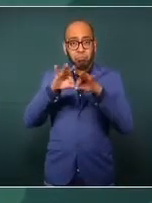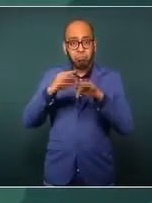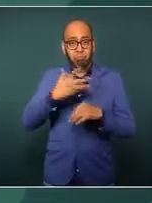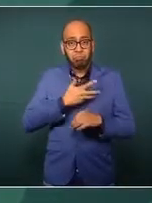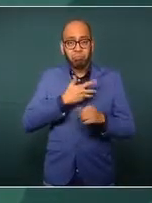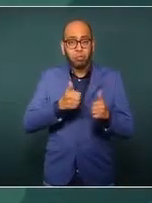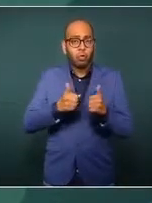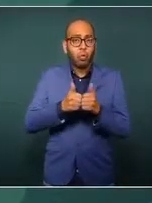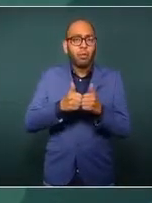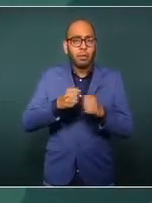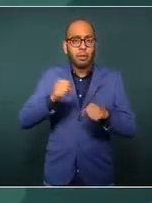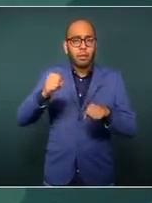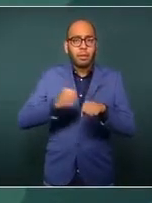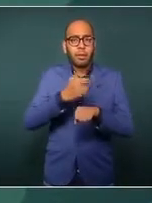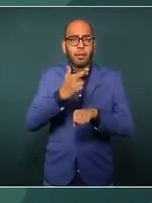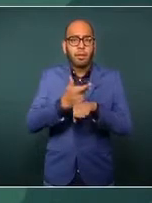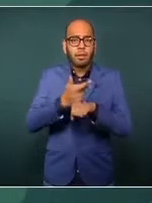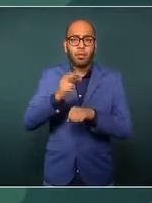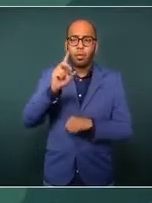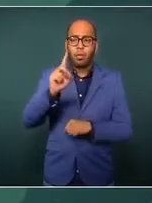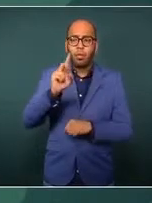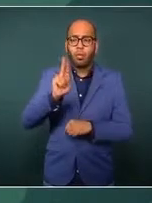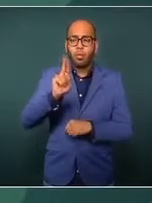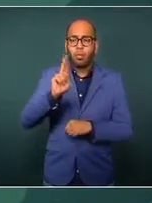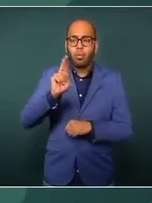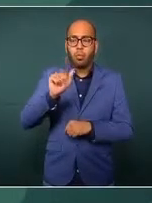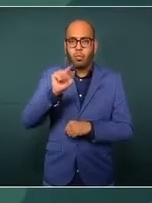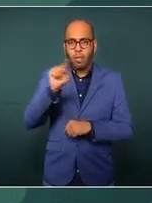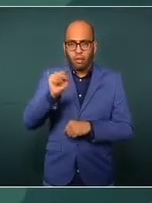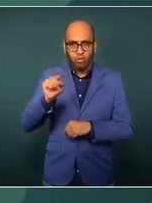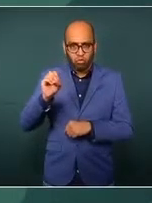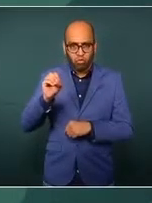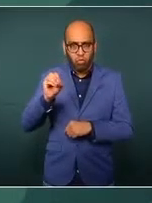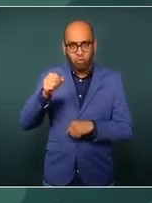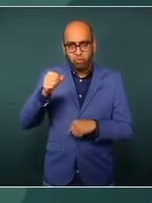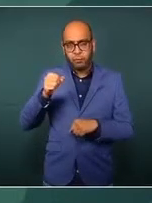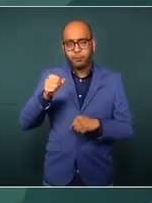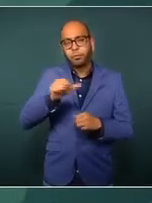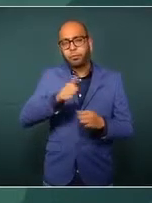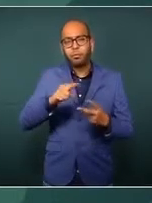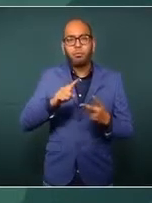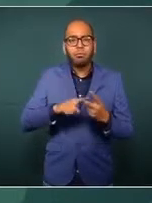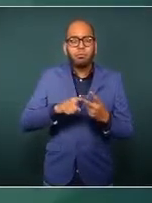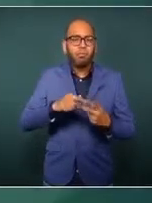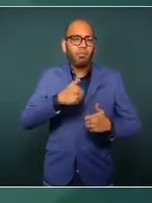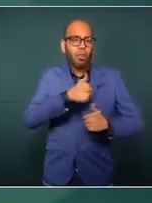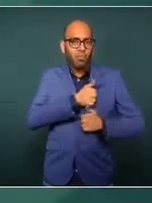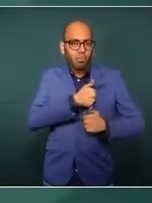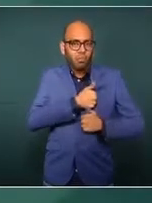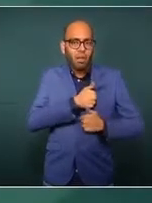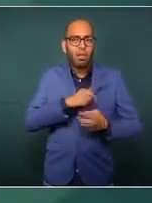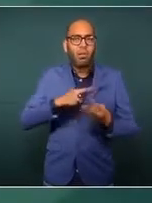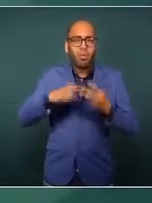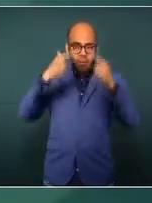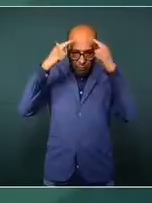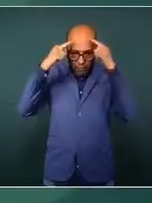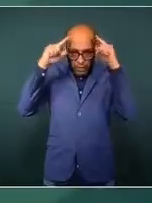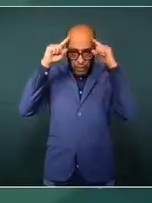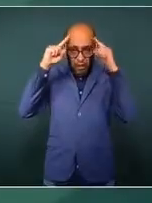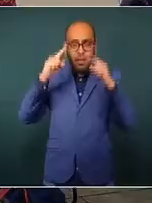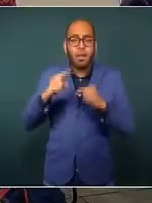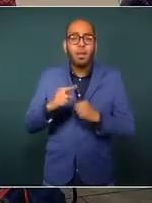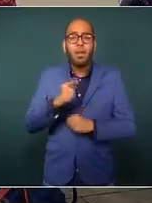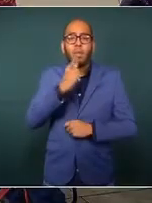tenemos con el secretario Durazo y con Ejército Marina y Guardia Nacional, que